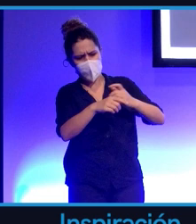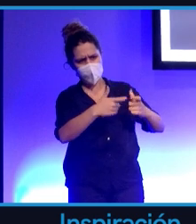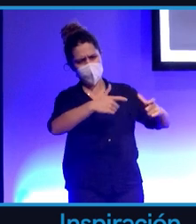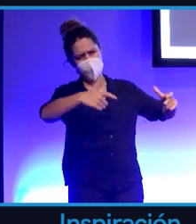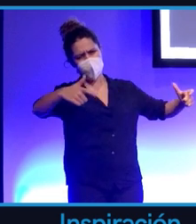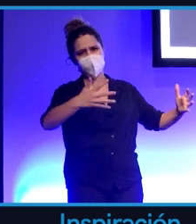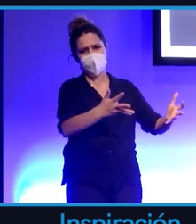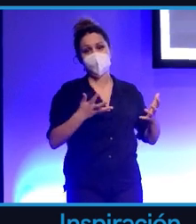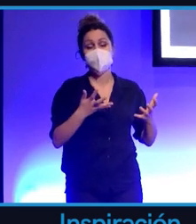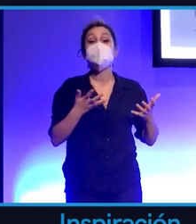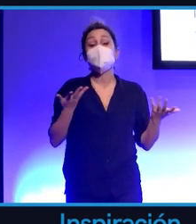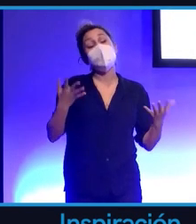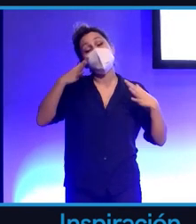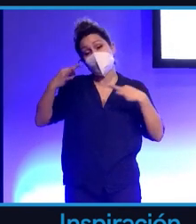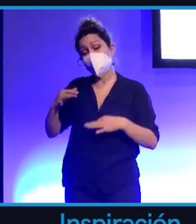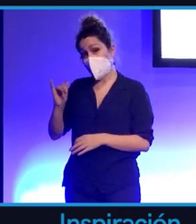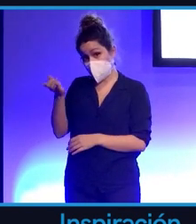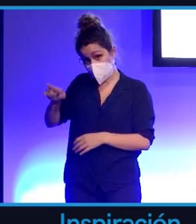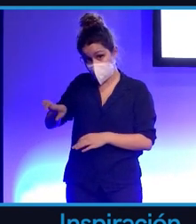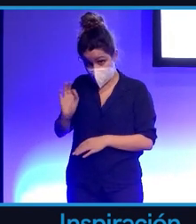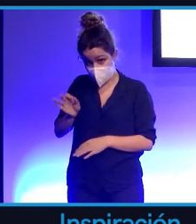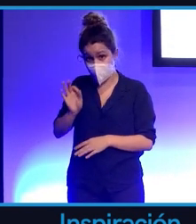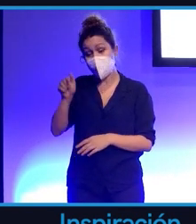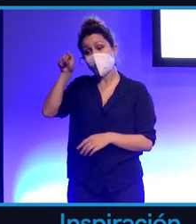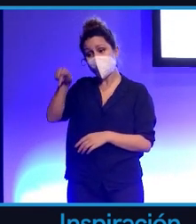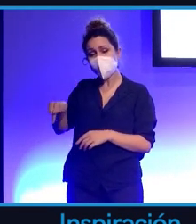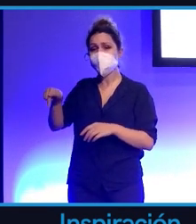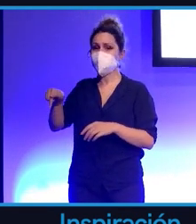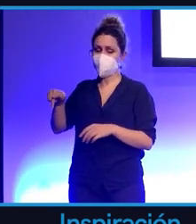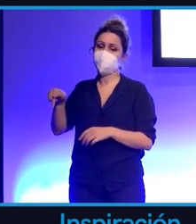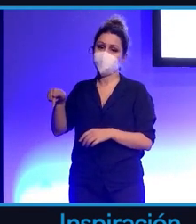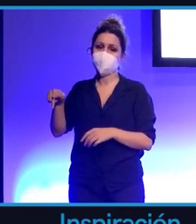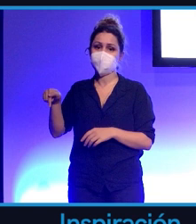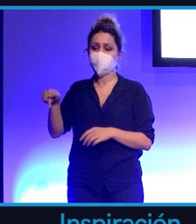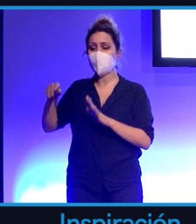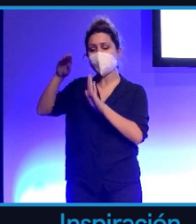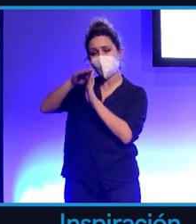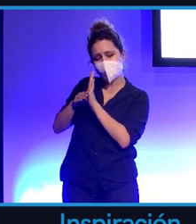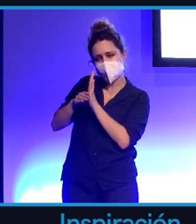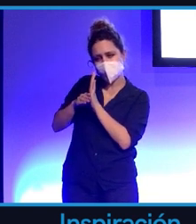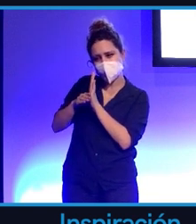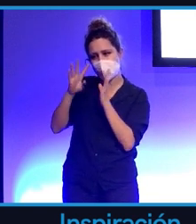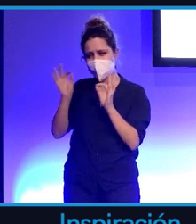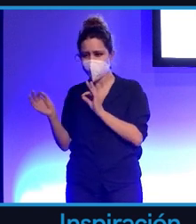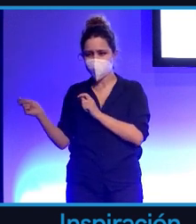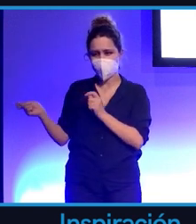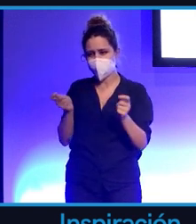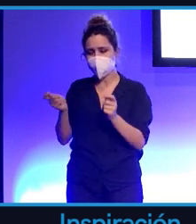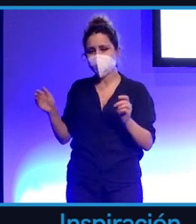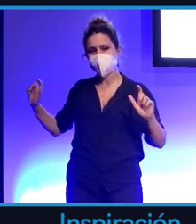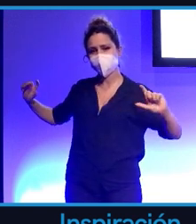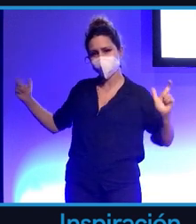Pero también hay riesgos y hay que poner las medidas para que no pasen cosas